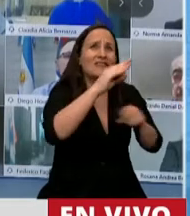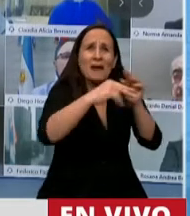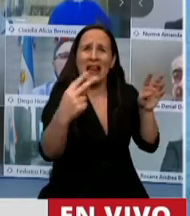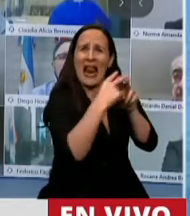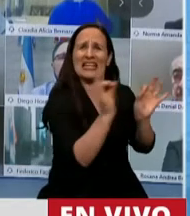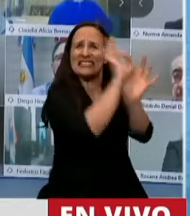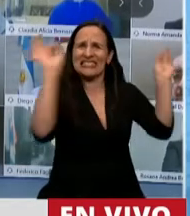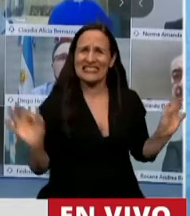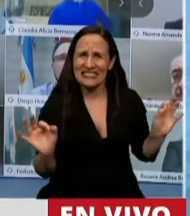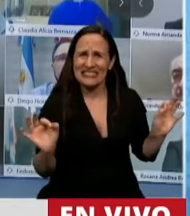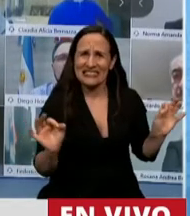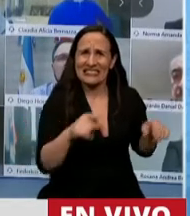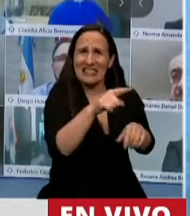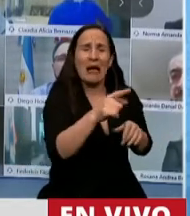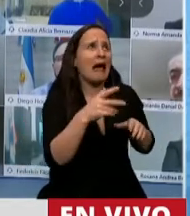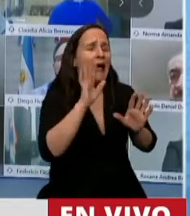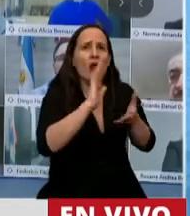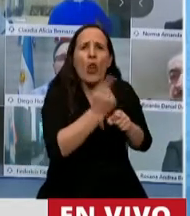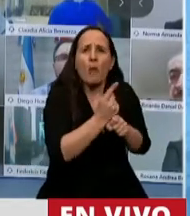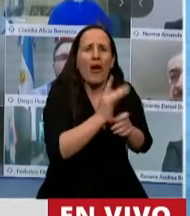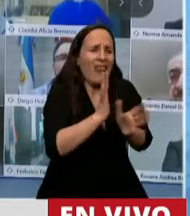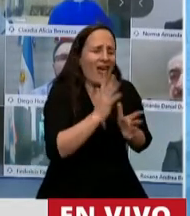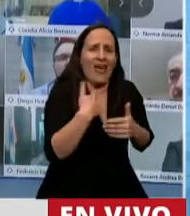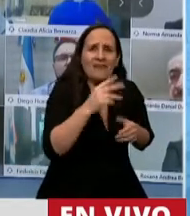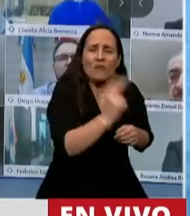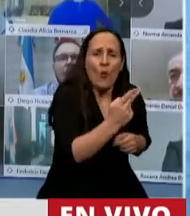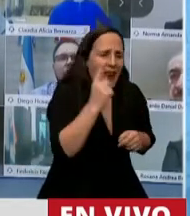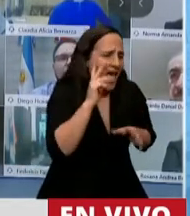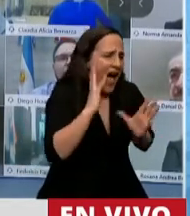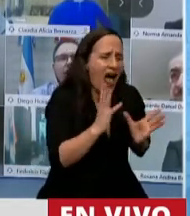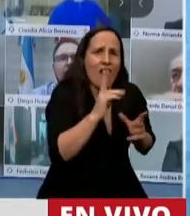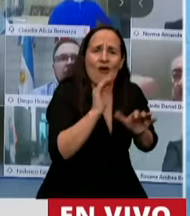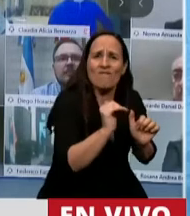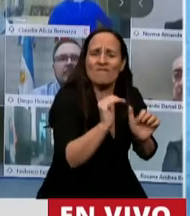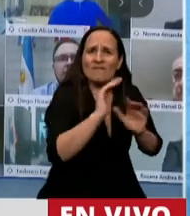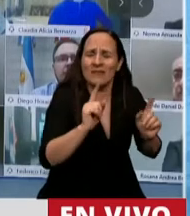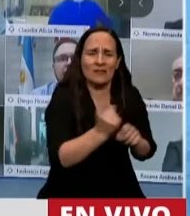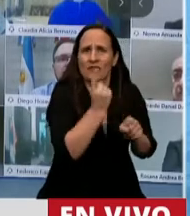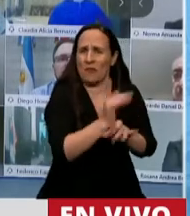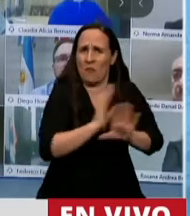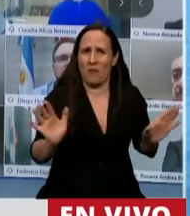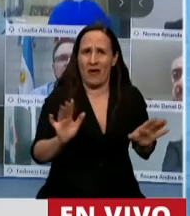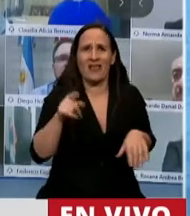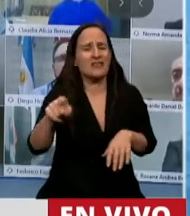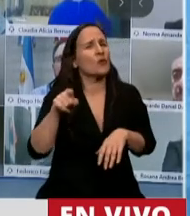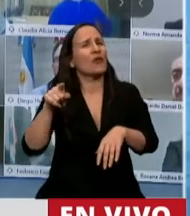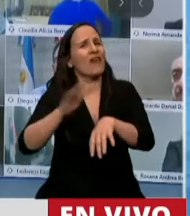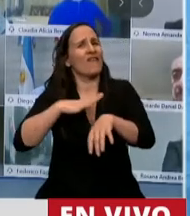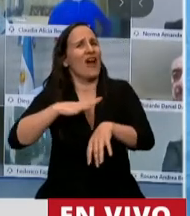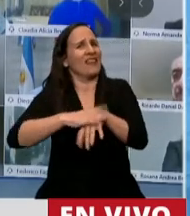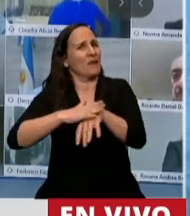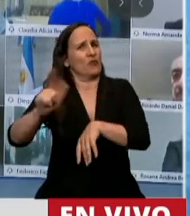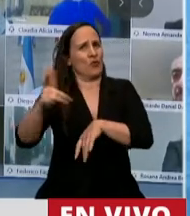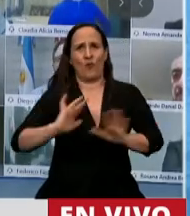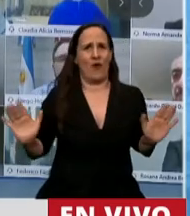más. No pueden vivir un duelo. Son unos irresponsables. Políticamente son irresponsables. Ustedes